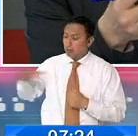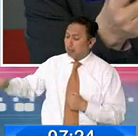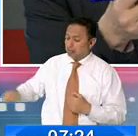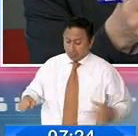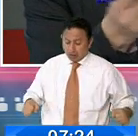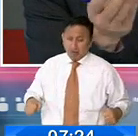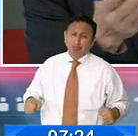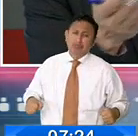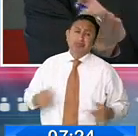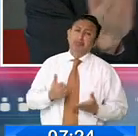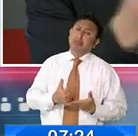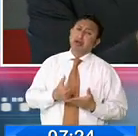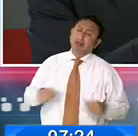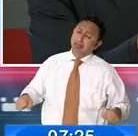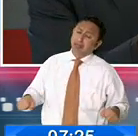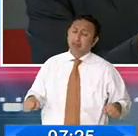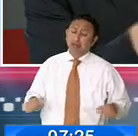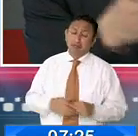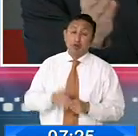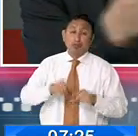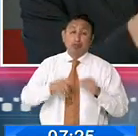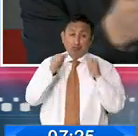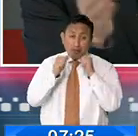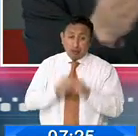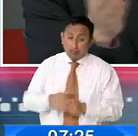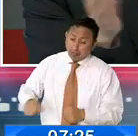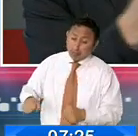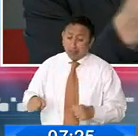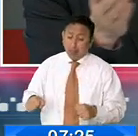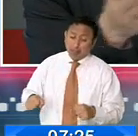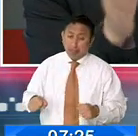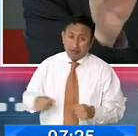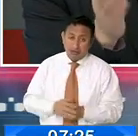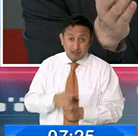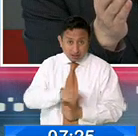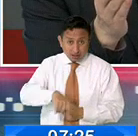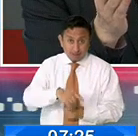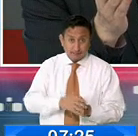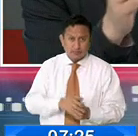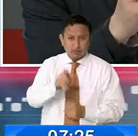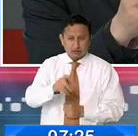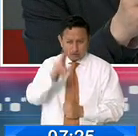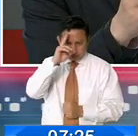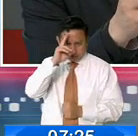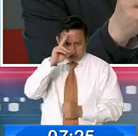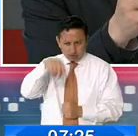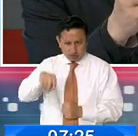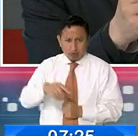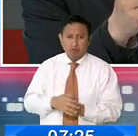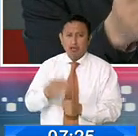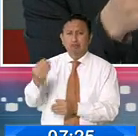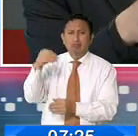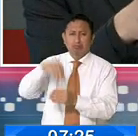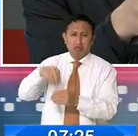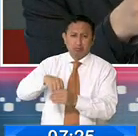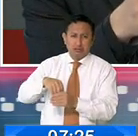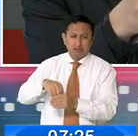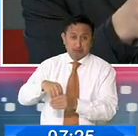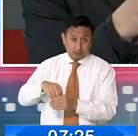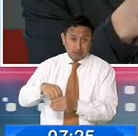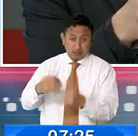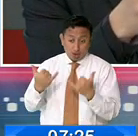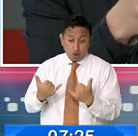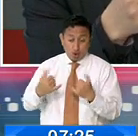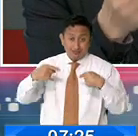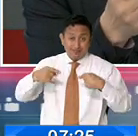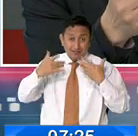saque a las familias vulnerables, a la abuelita, en fin. Esta forma de extorsión psicológica hace que nosotros, sobre todo en estas